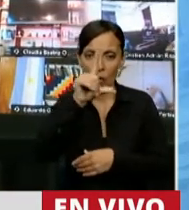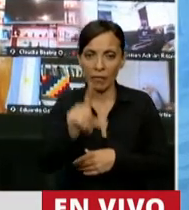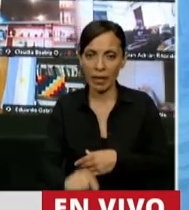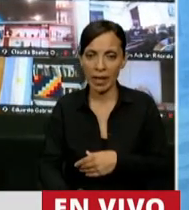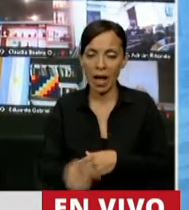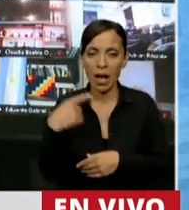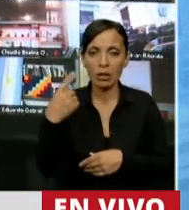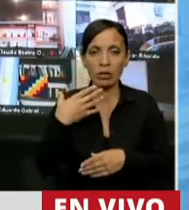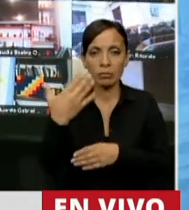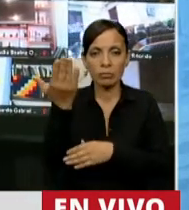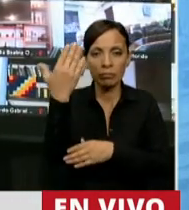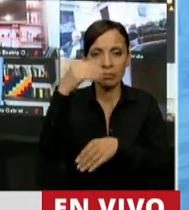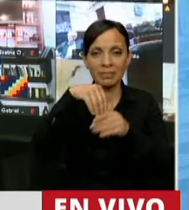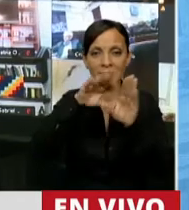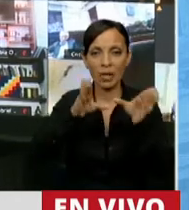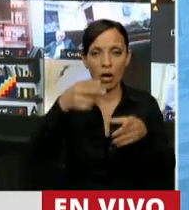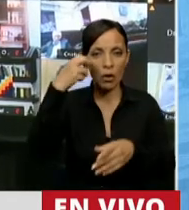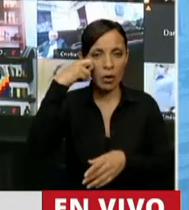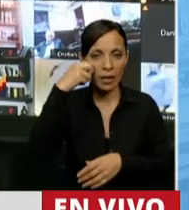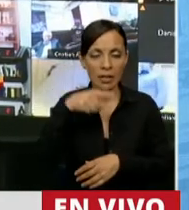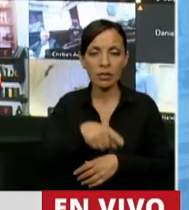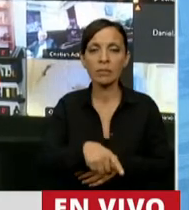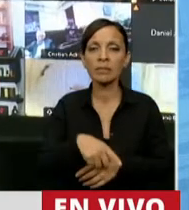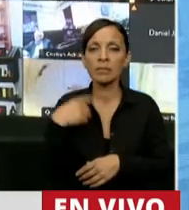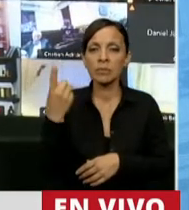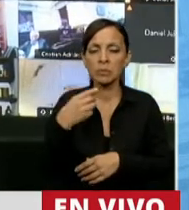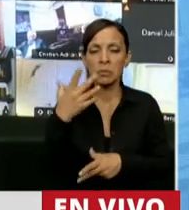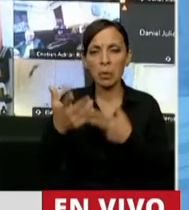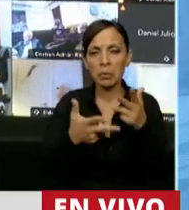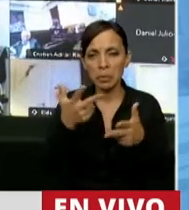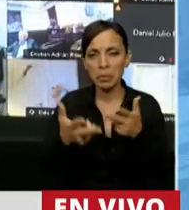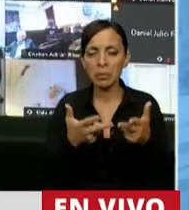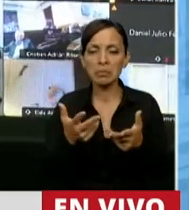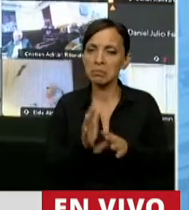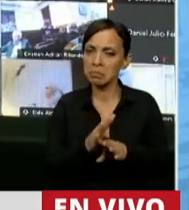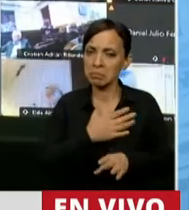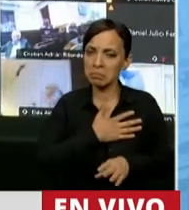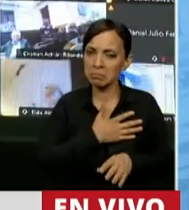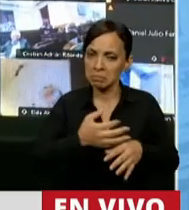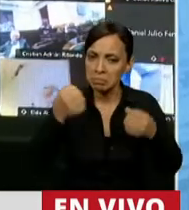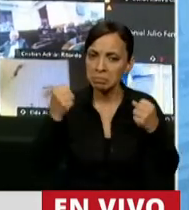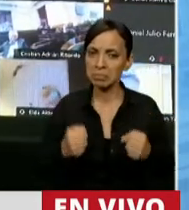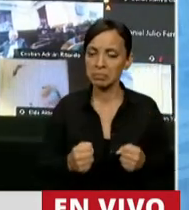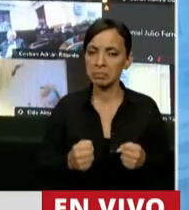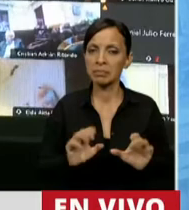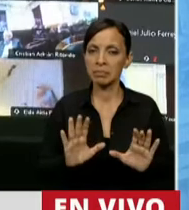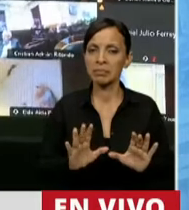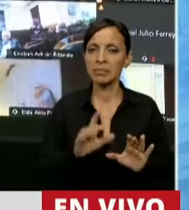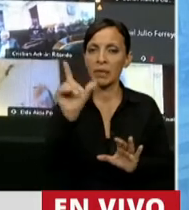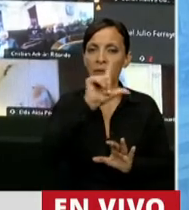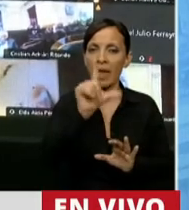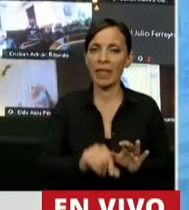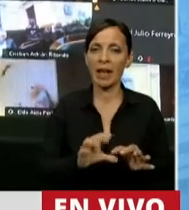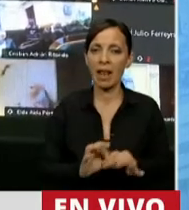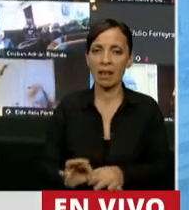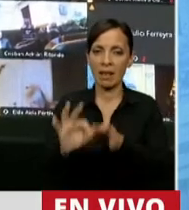tomar la palabra en el Congreso de la Nación, lo hemos hecho con una profunda convicción del federalismo